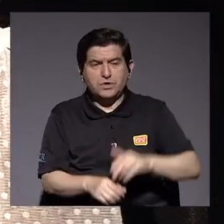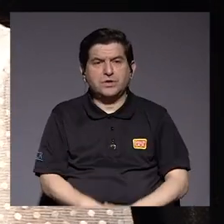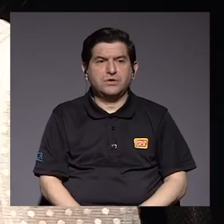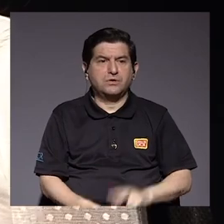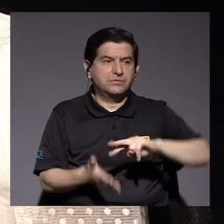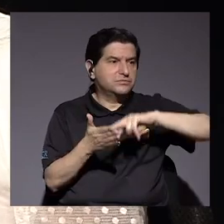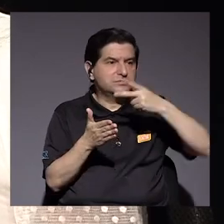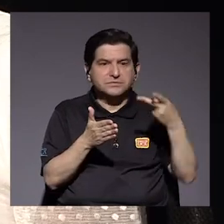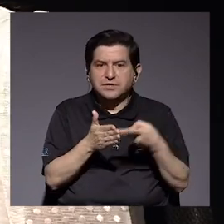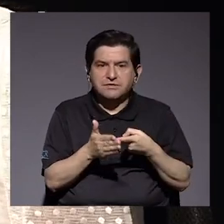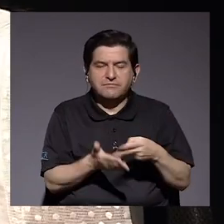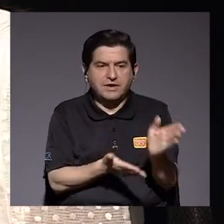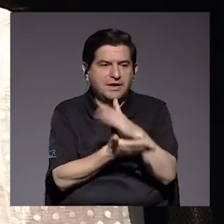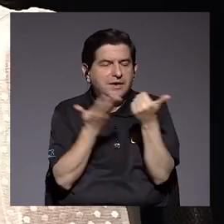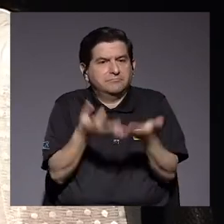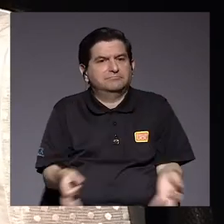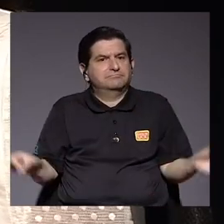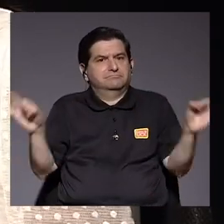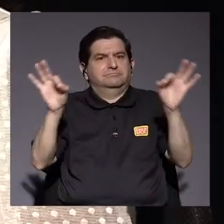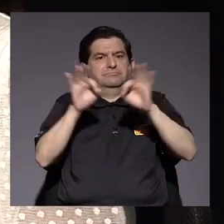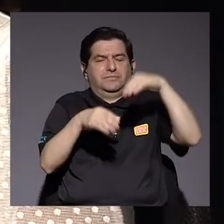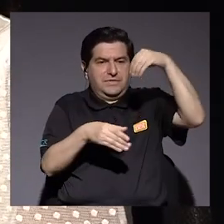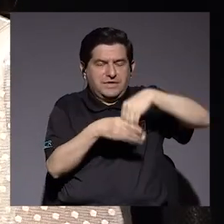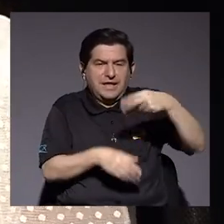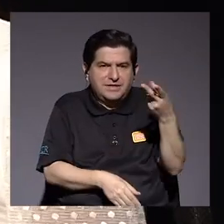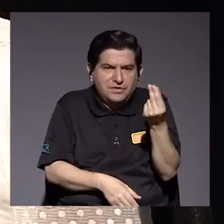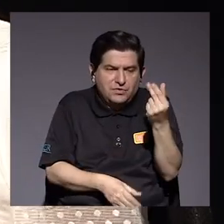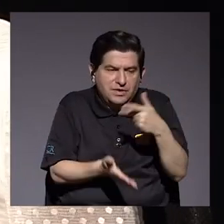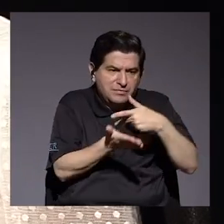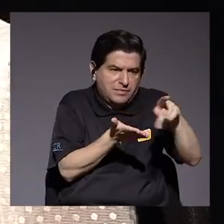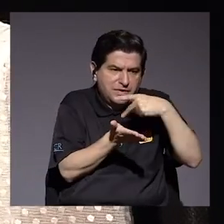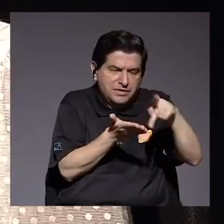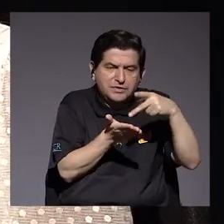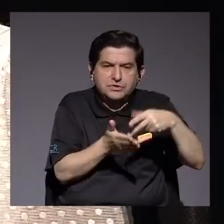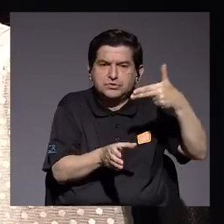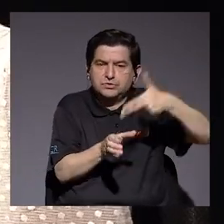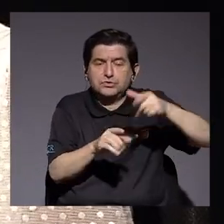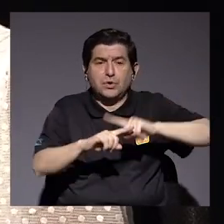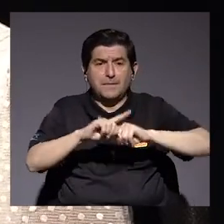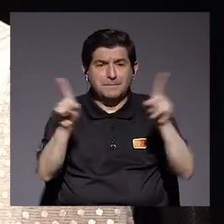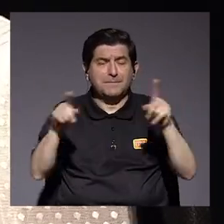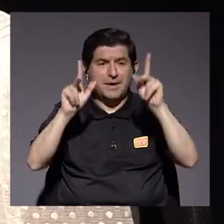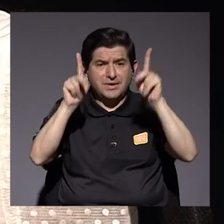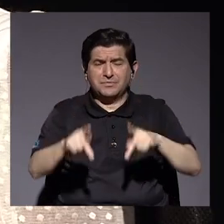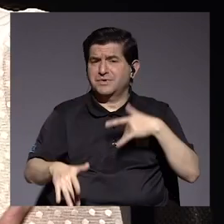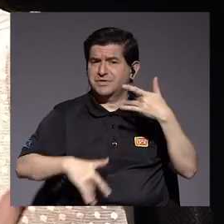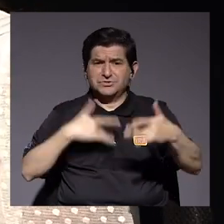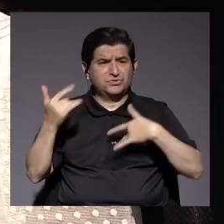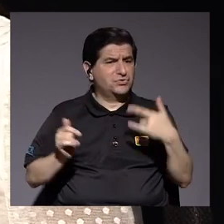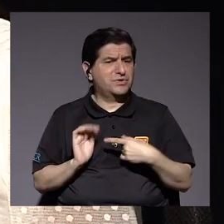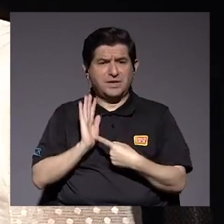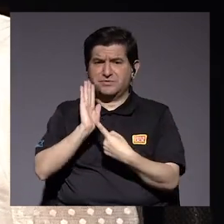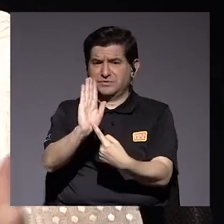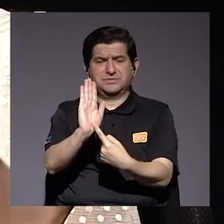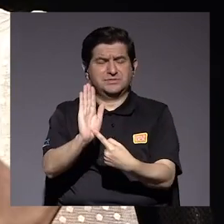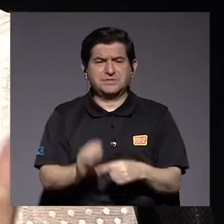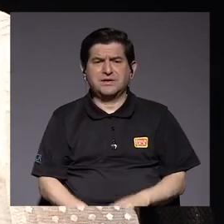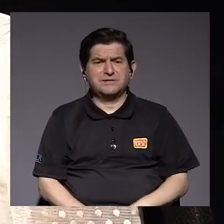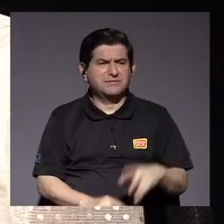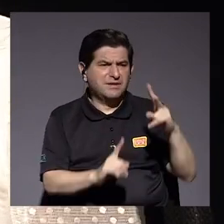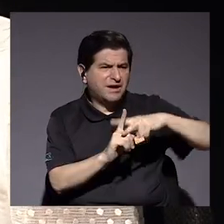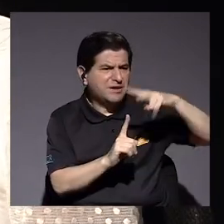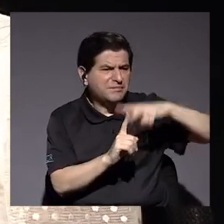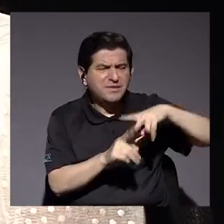combustibles, que significa una porción muy importante dentro del precio que pagamos del combustible, pero que realmente la gente no la siente